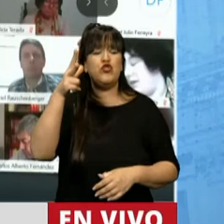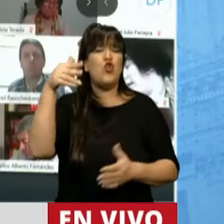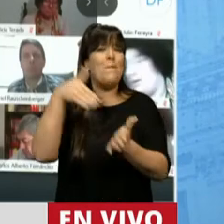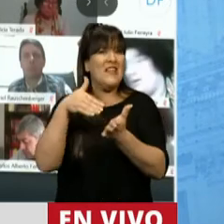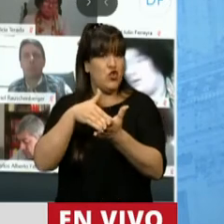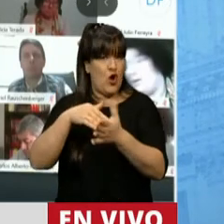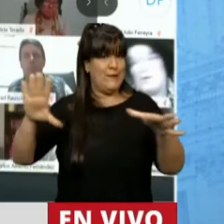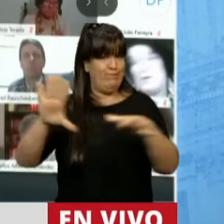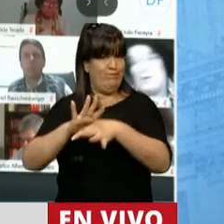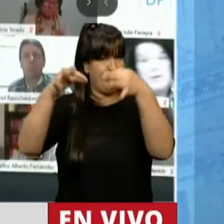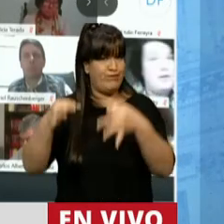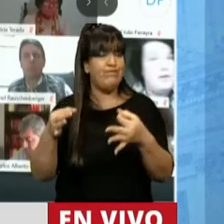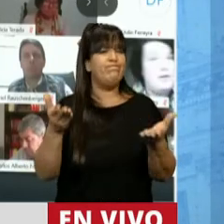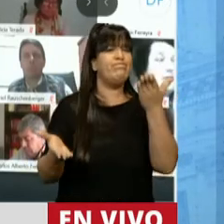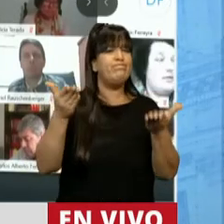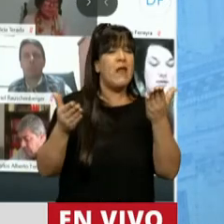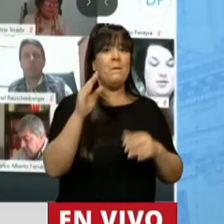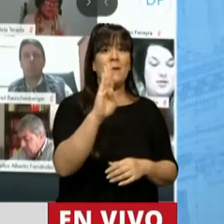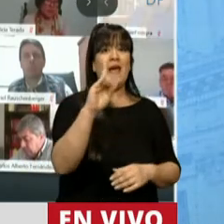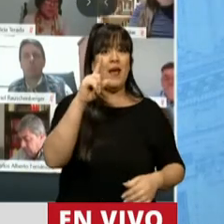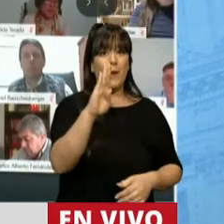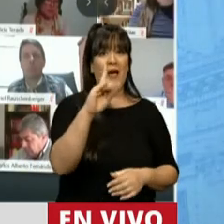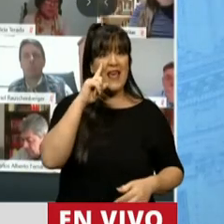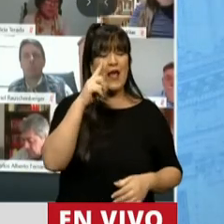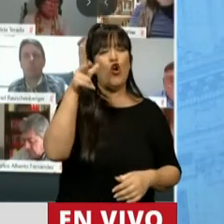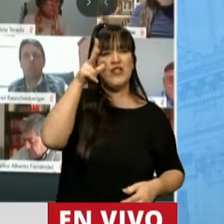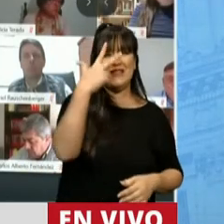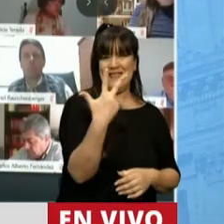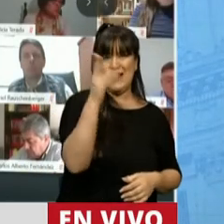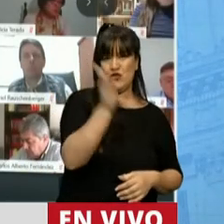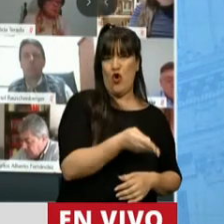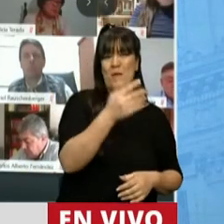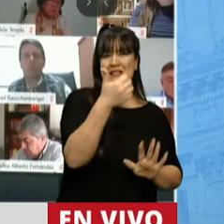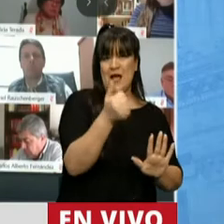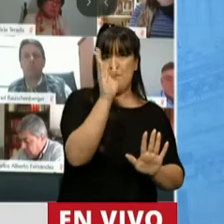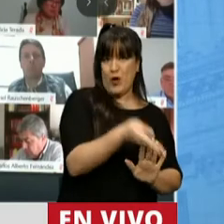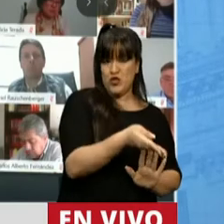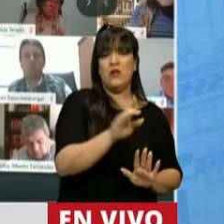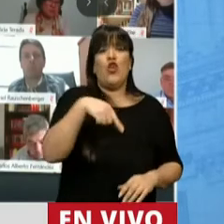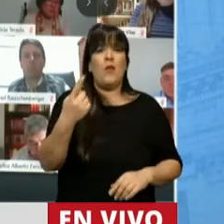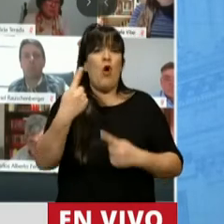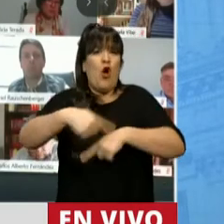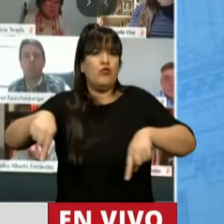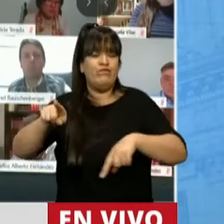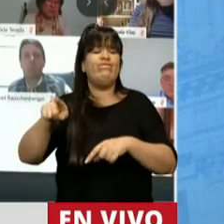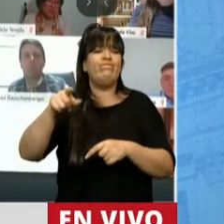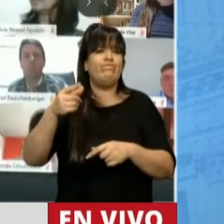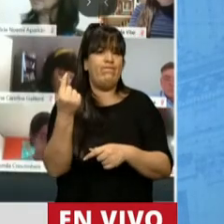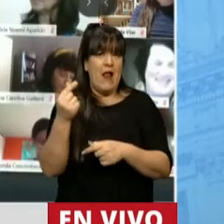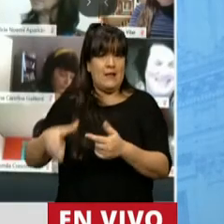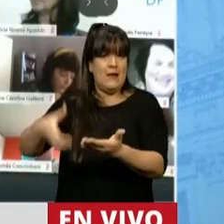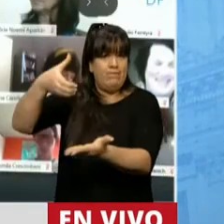exactamente, equivalente al 83,6%, y el resto se cubrirá con financiamiento neto,